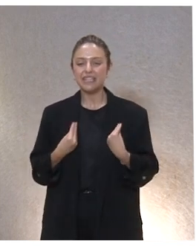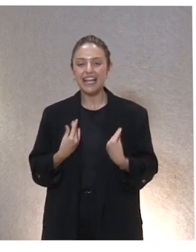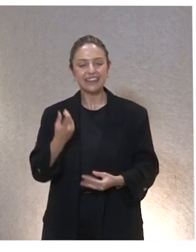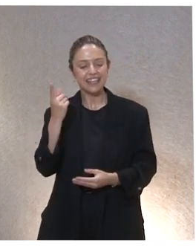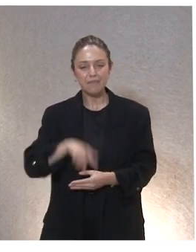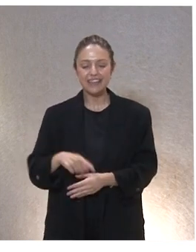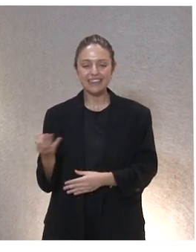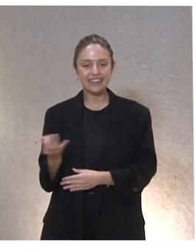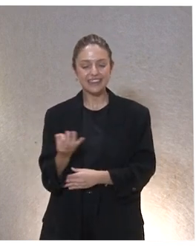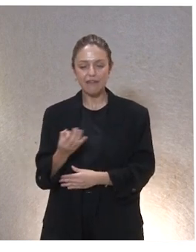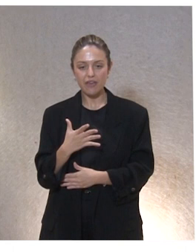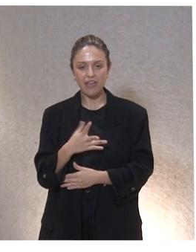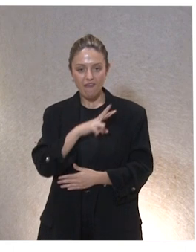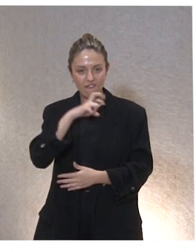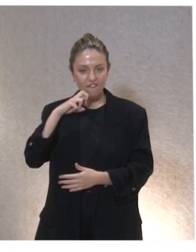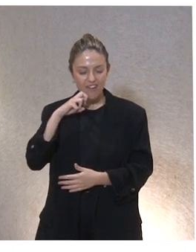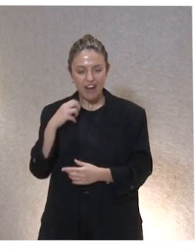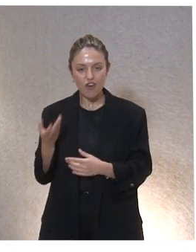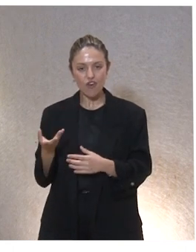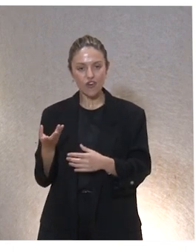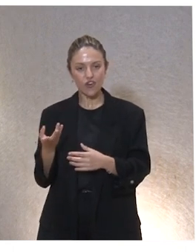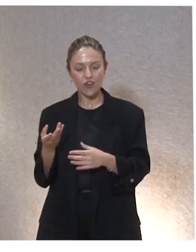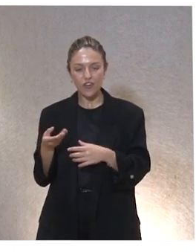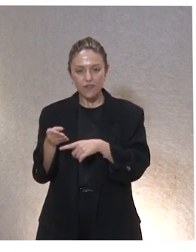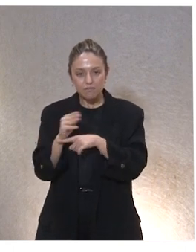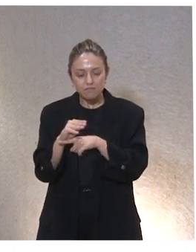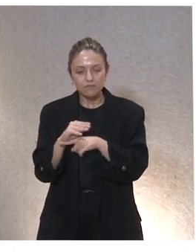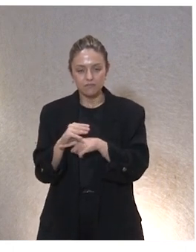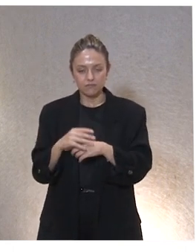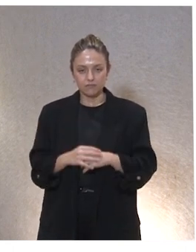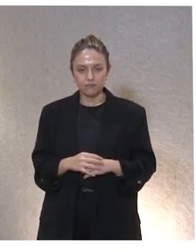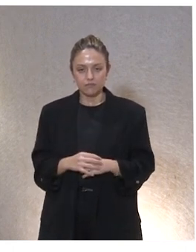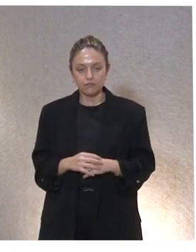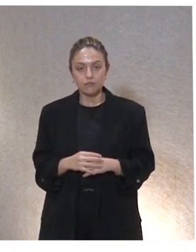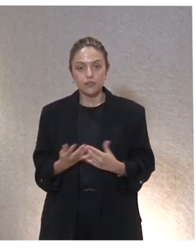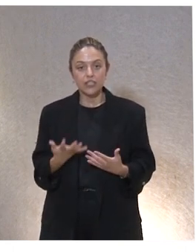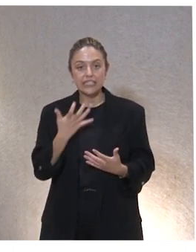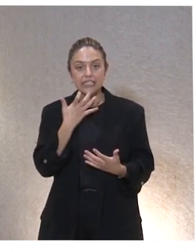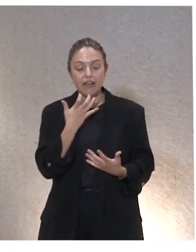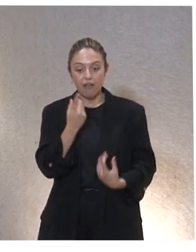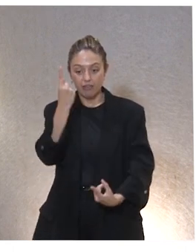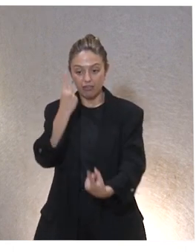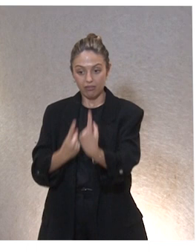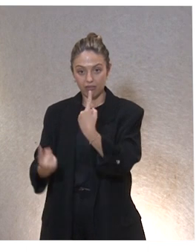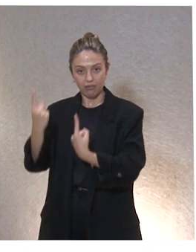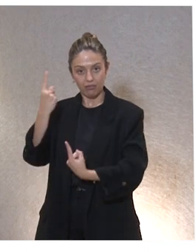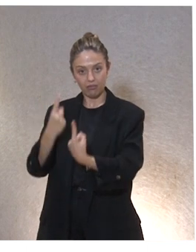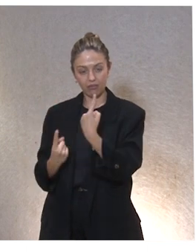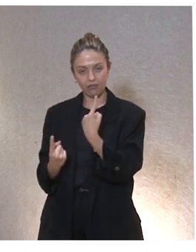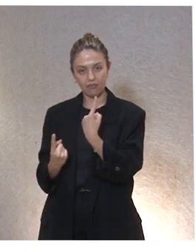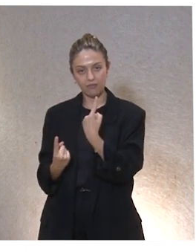ese valor para defender el criterio y la creencia de las personas porque si cada vez nos encontramos pues bueno